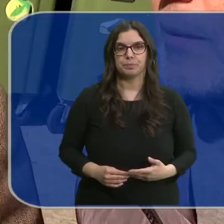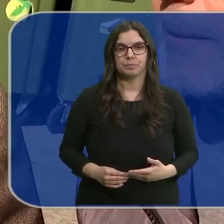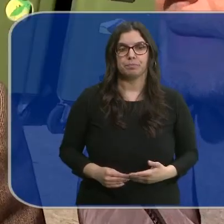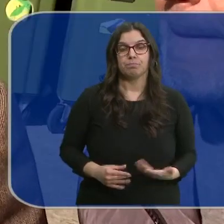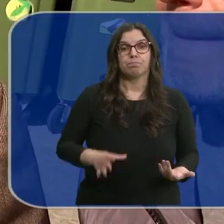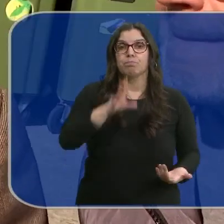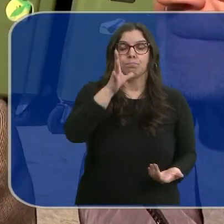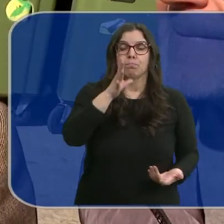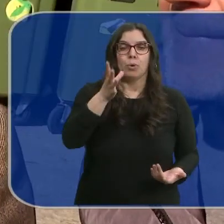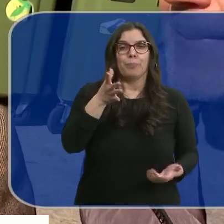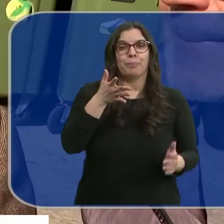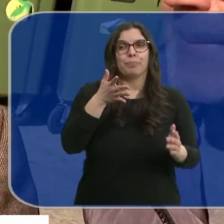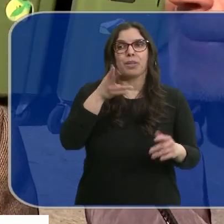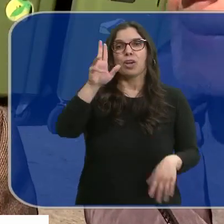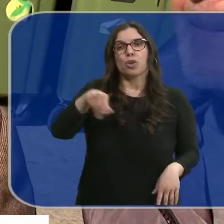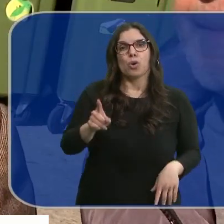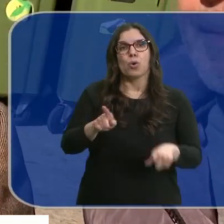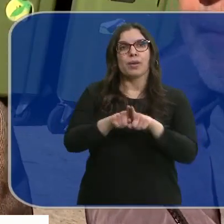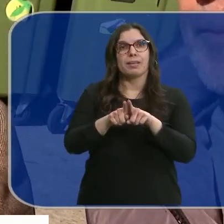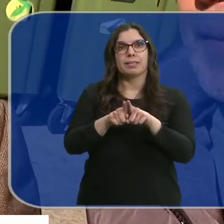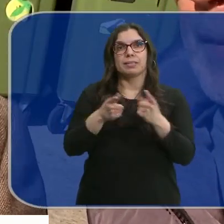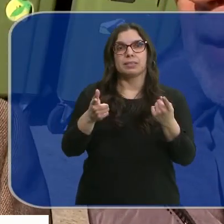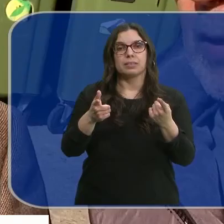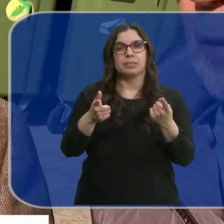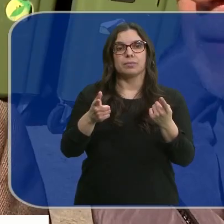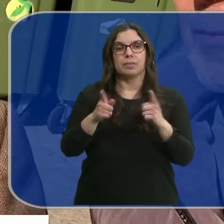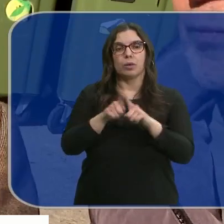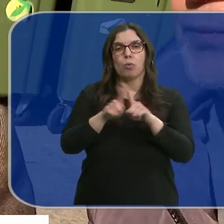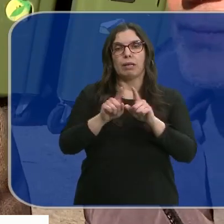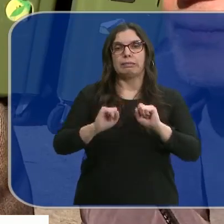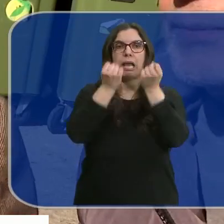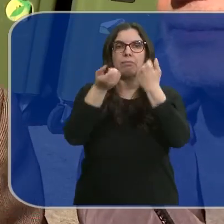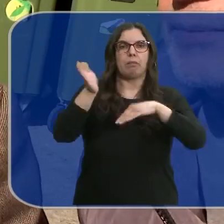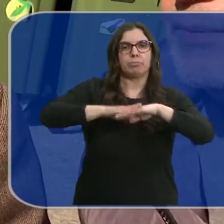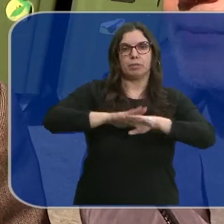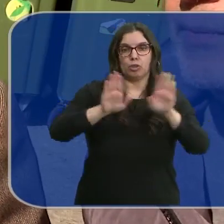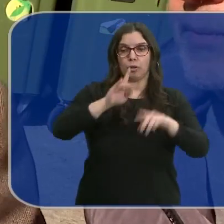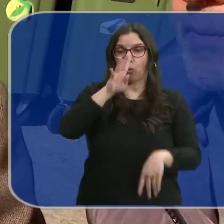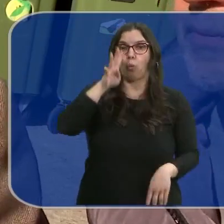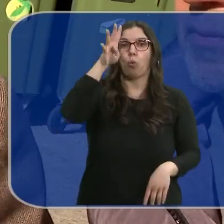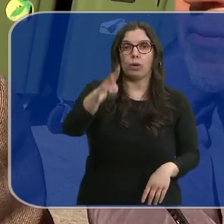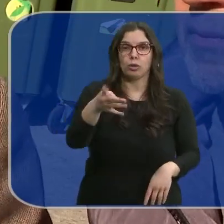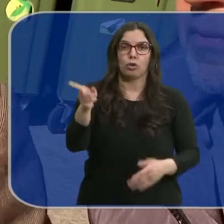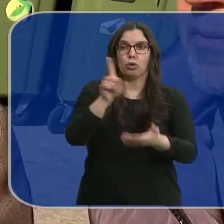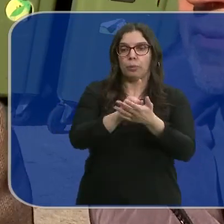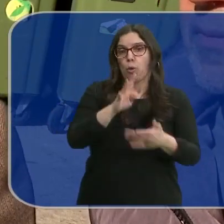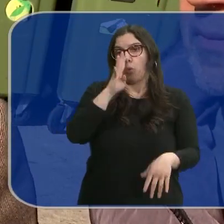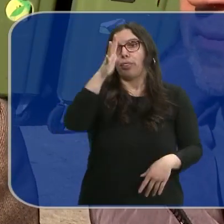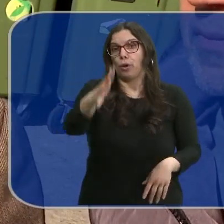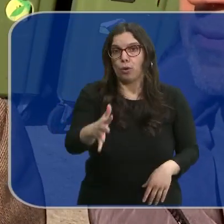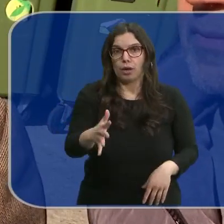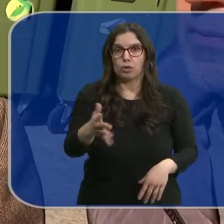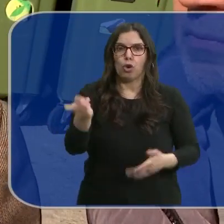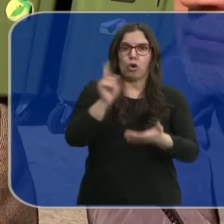Porque no se trata de poner un parche ahora y dentro de cuatro años, dentro de cinco años